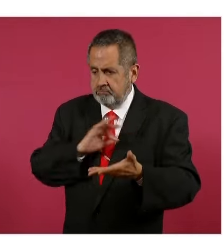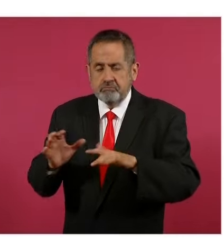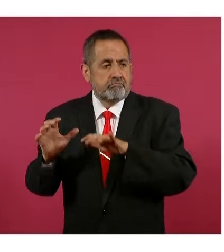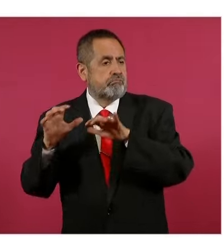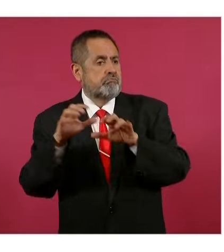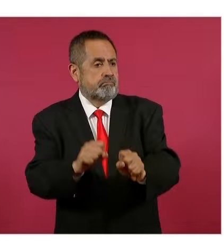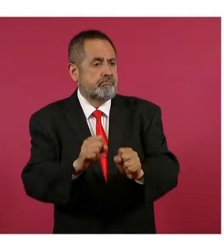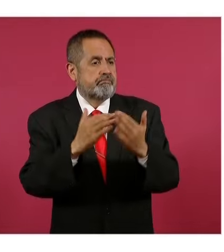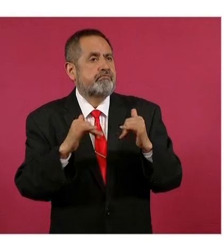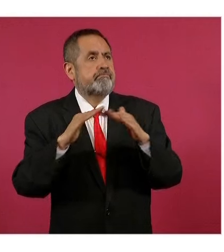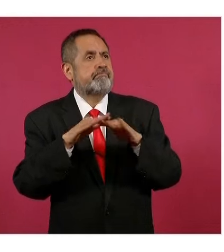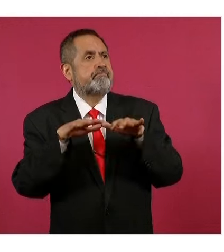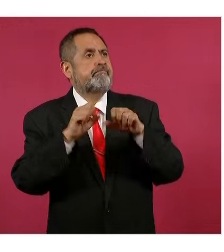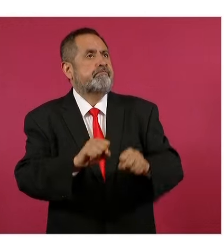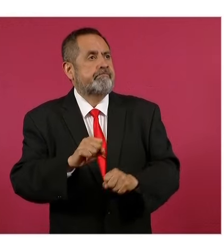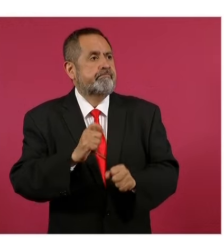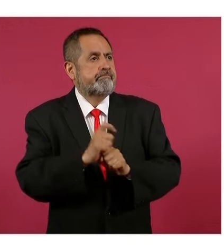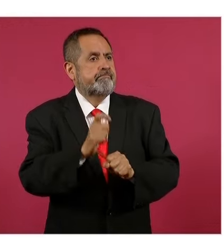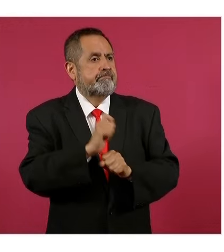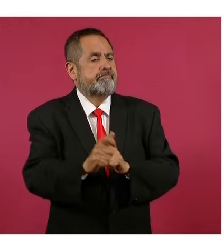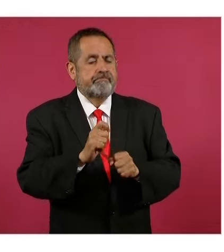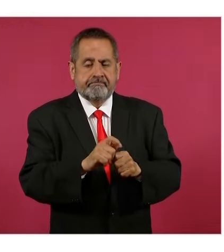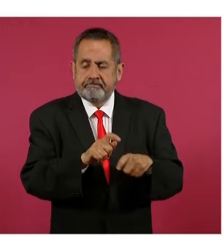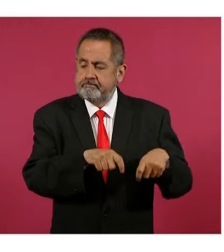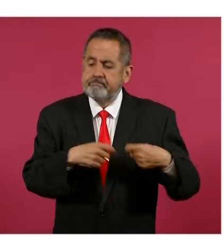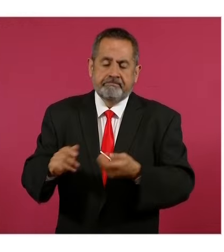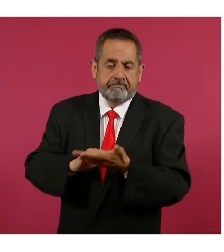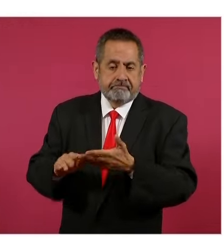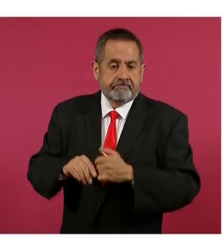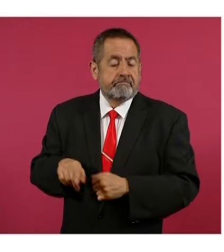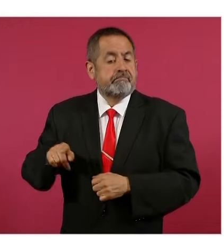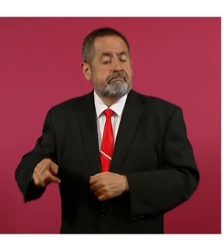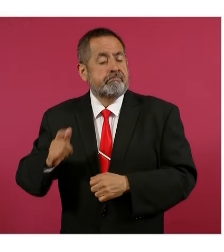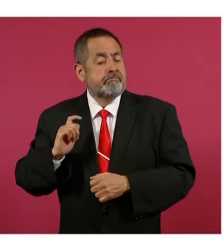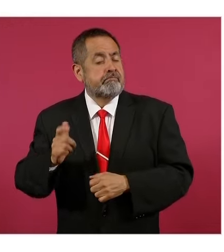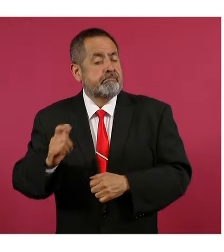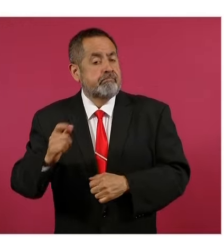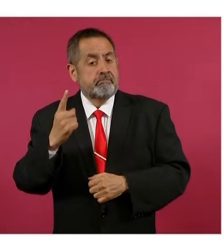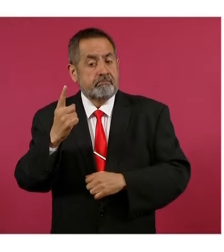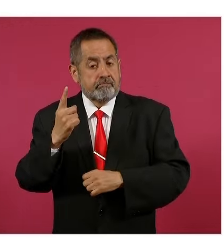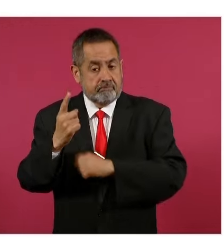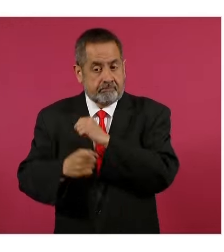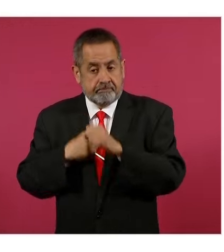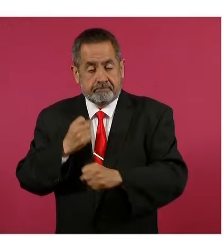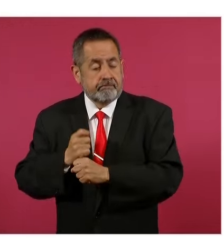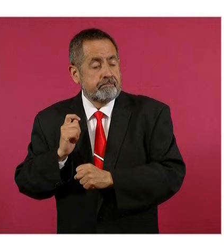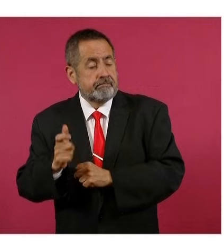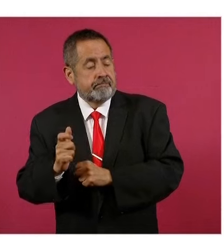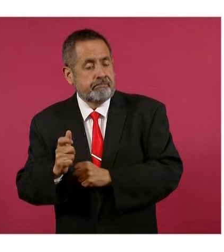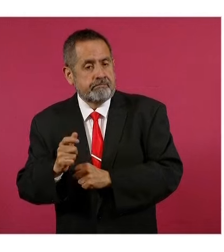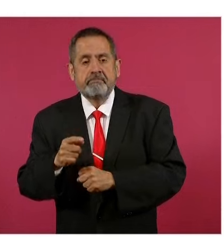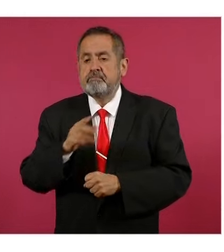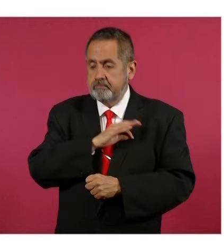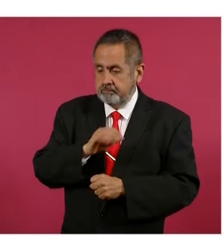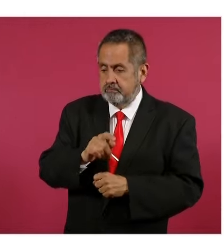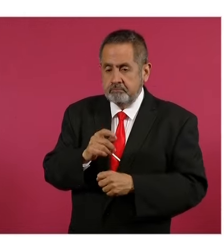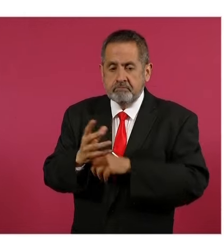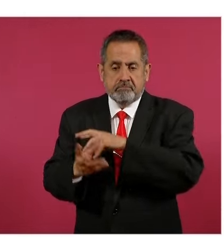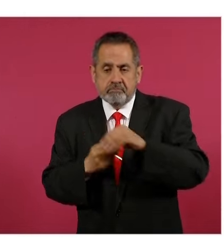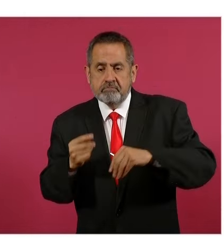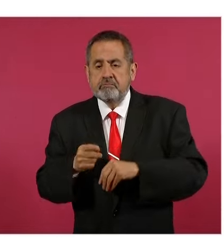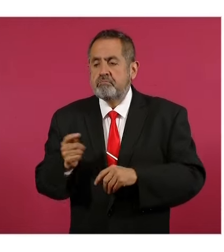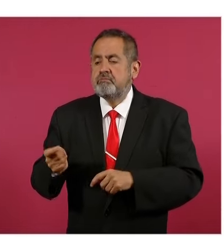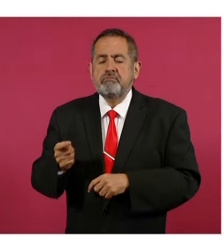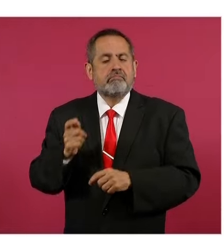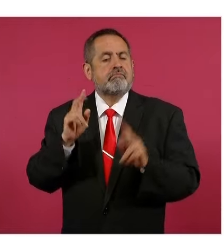de los trabajadores, quienes después de cotizar un año tendrán el derecho a una renta